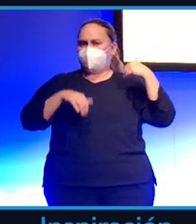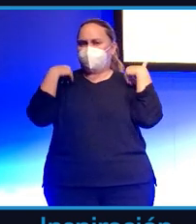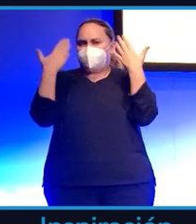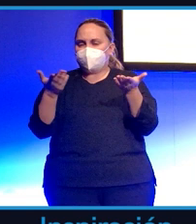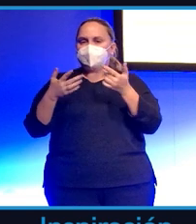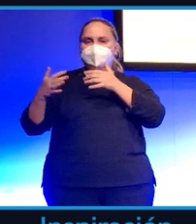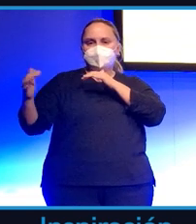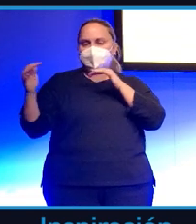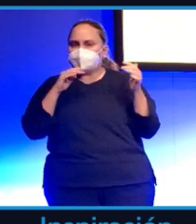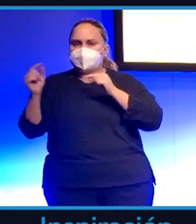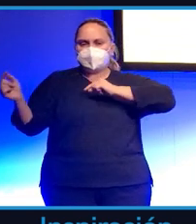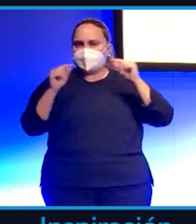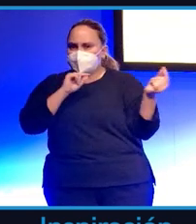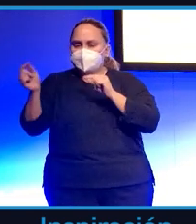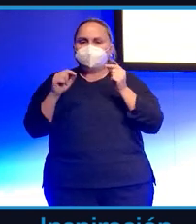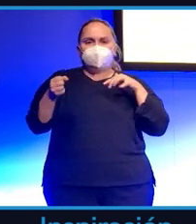poder, por influencia